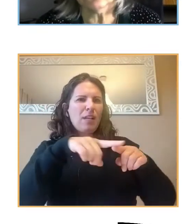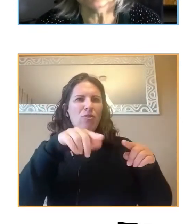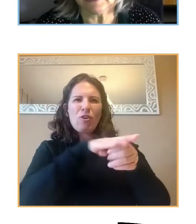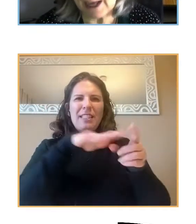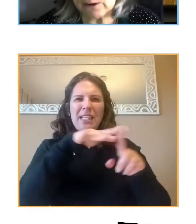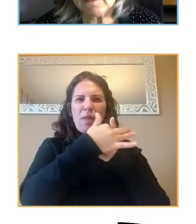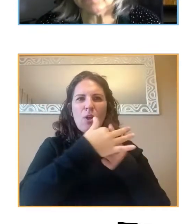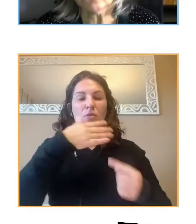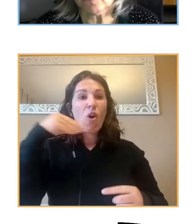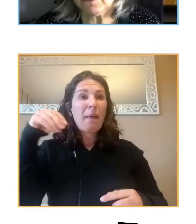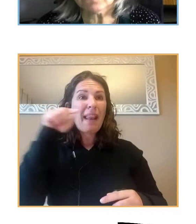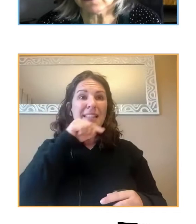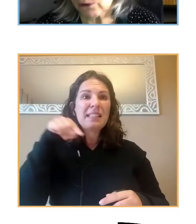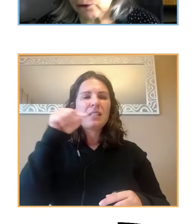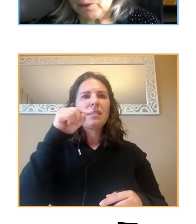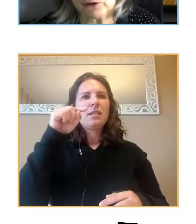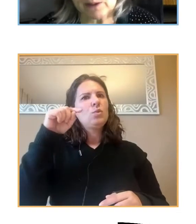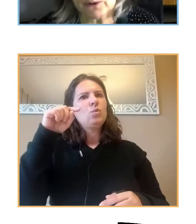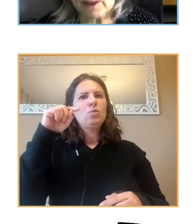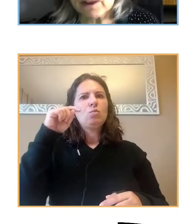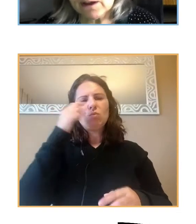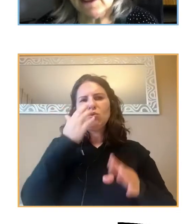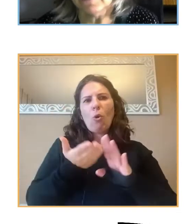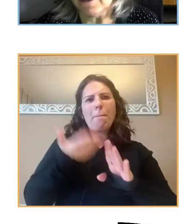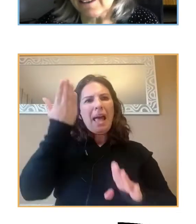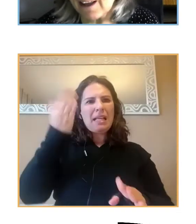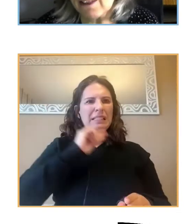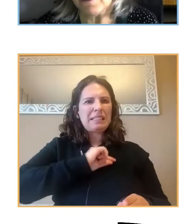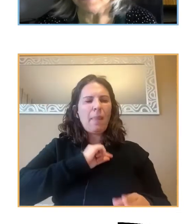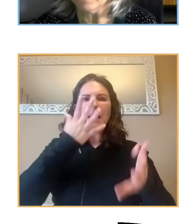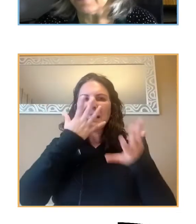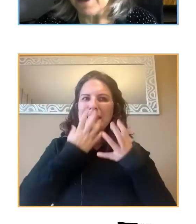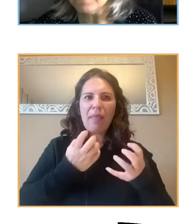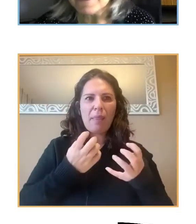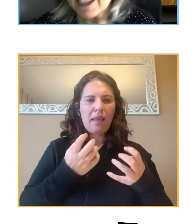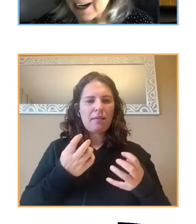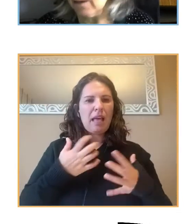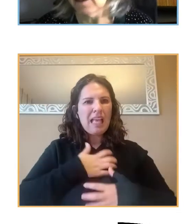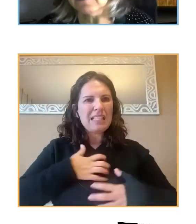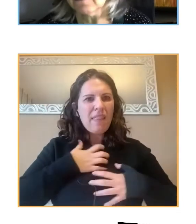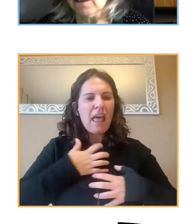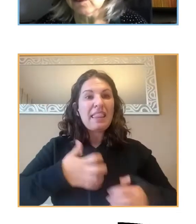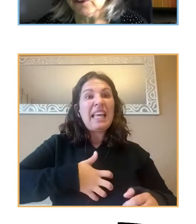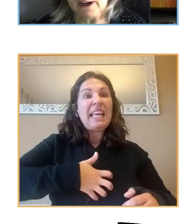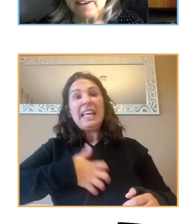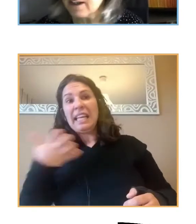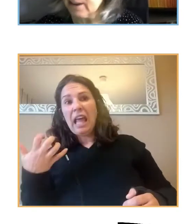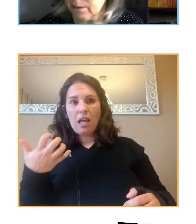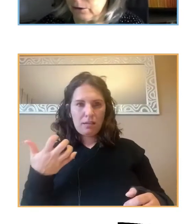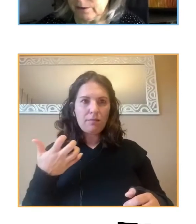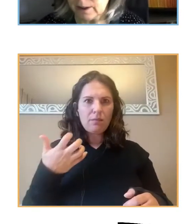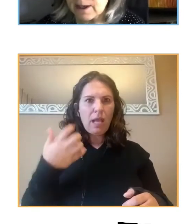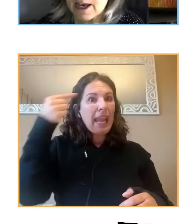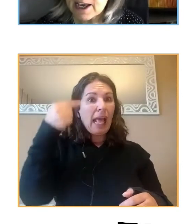alto grado y mucho mayor que en otros grupos de la población de tristeza, ansiedad, ira, de estados emocionales